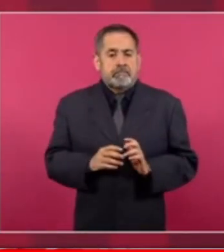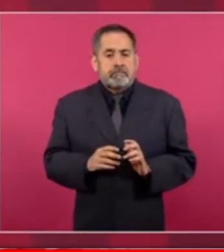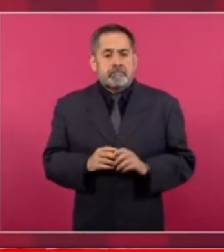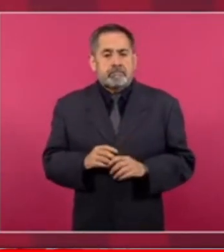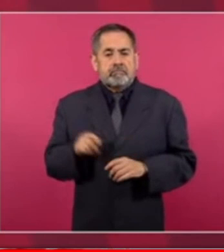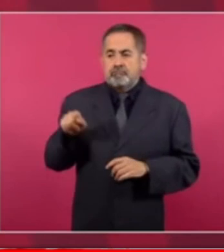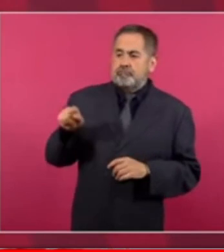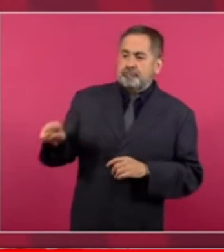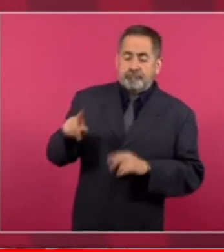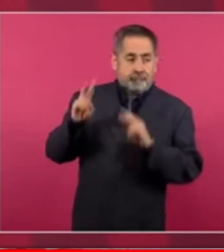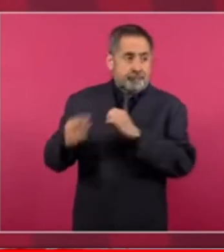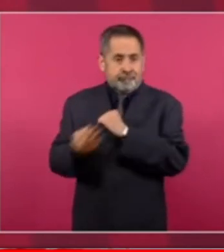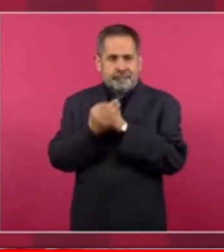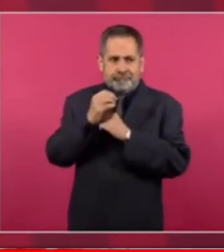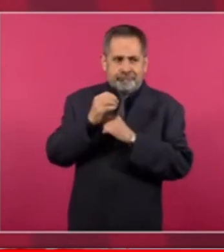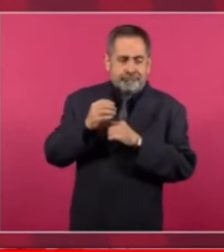favor de nosotros